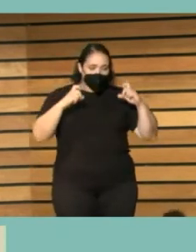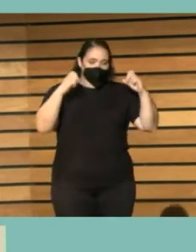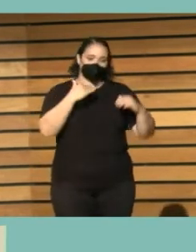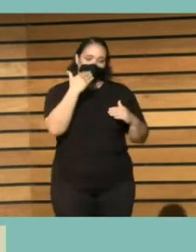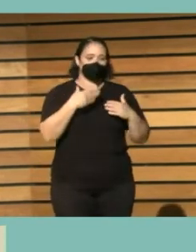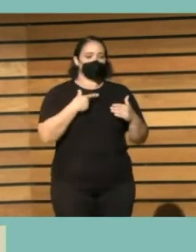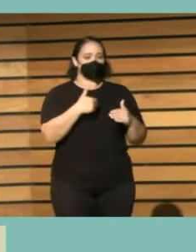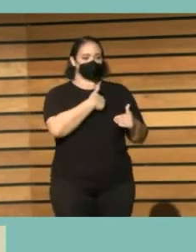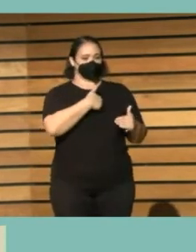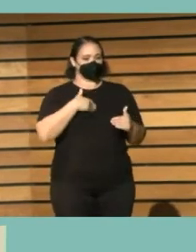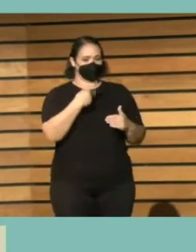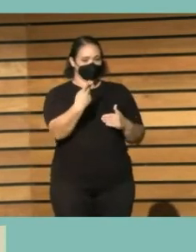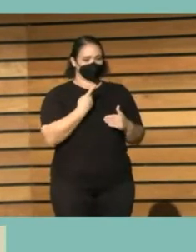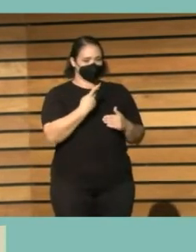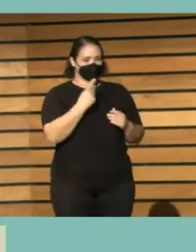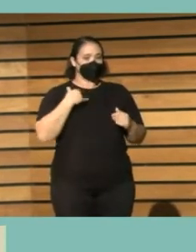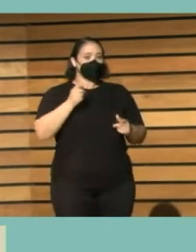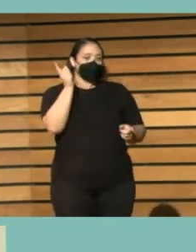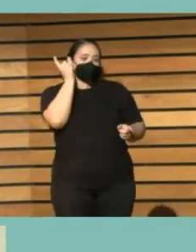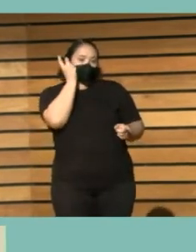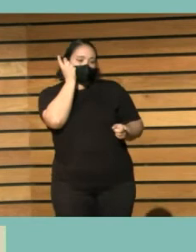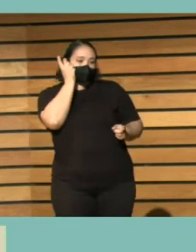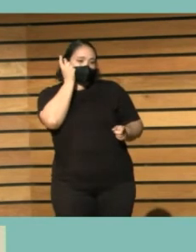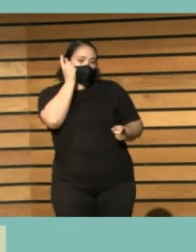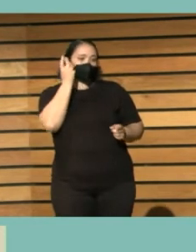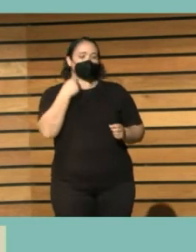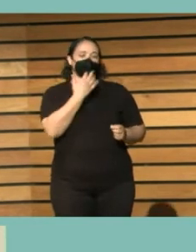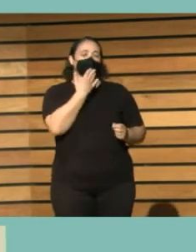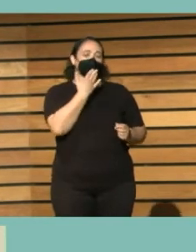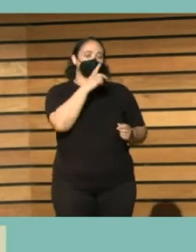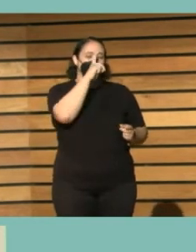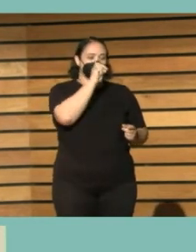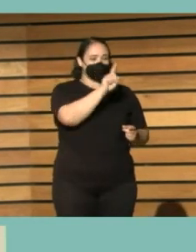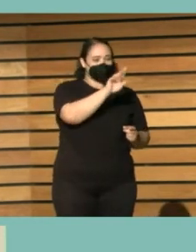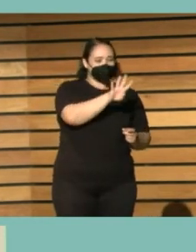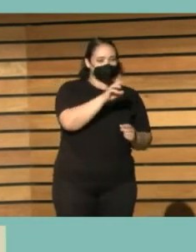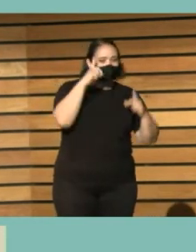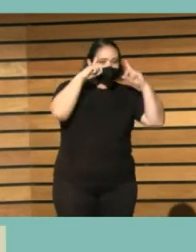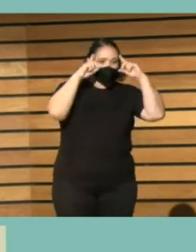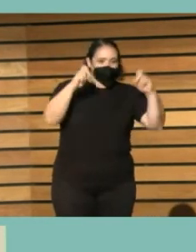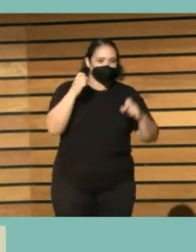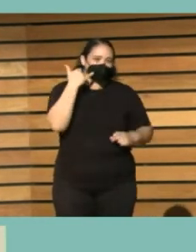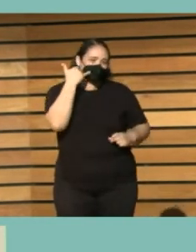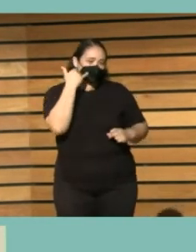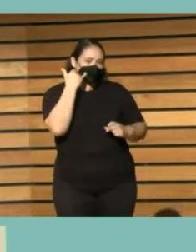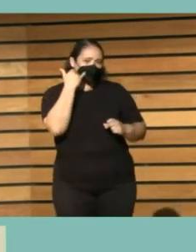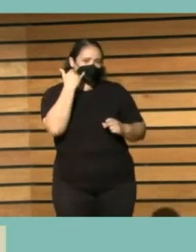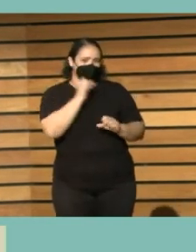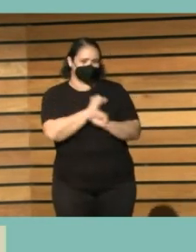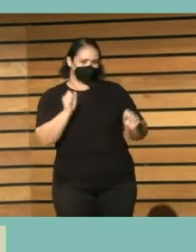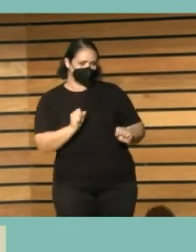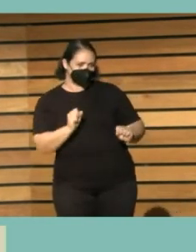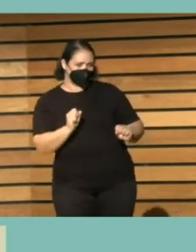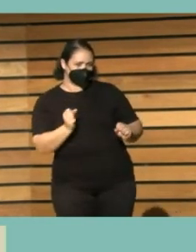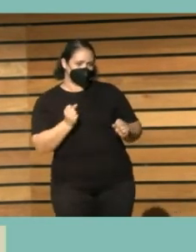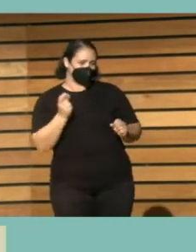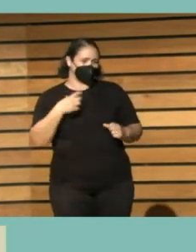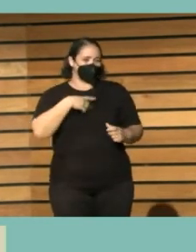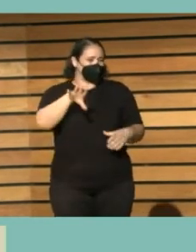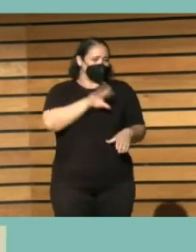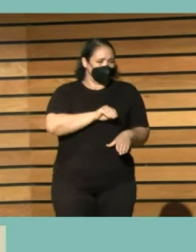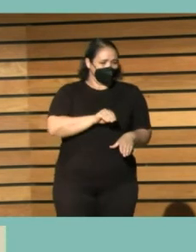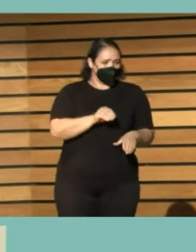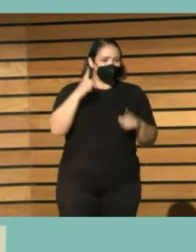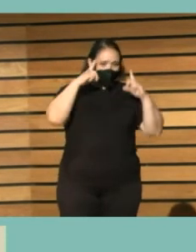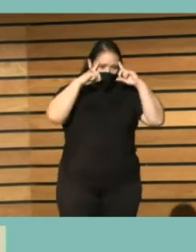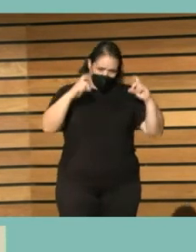y no hablar por el móvil para un chaval de 14 años es un esfuerzo. Pues que no hable con el móvil. Bueno. Es